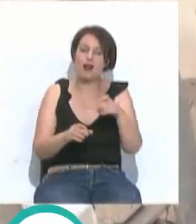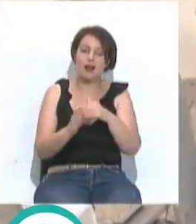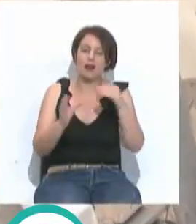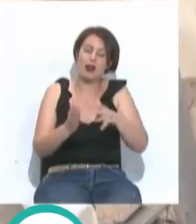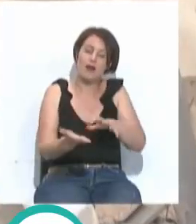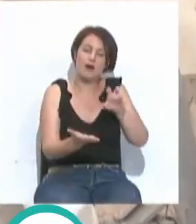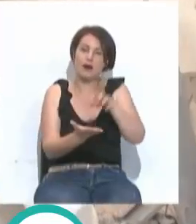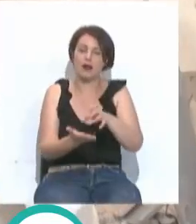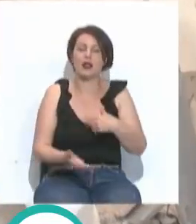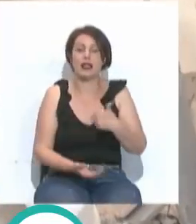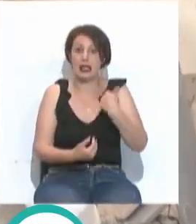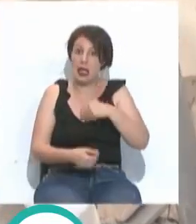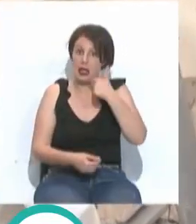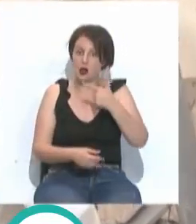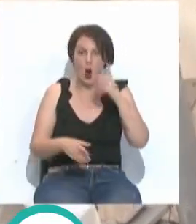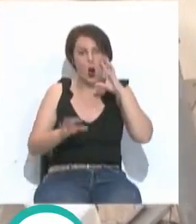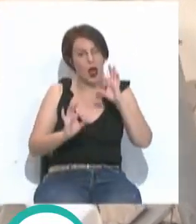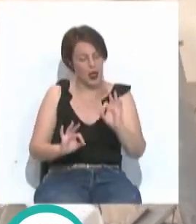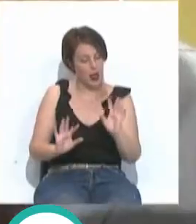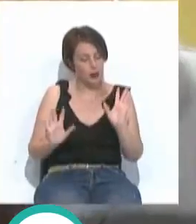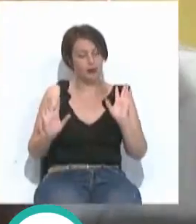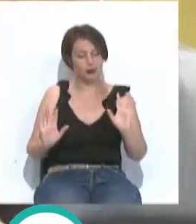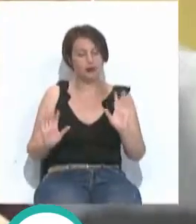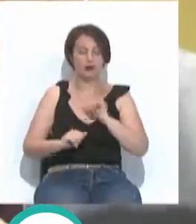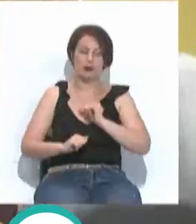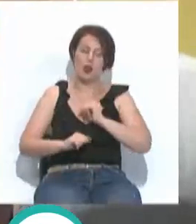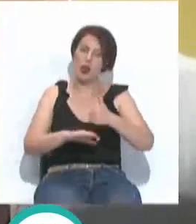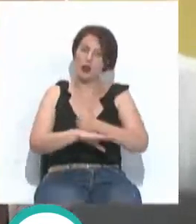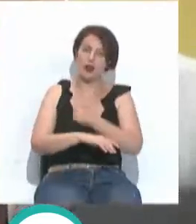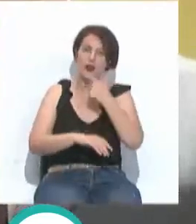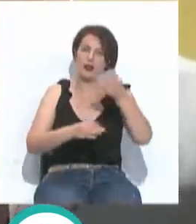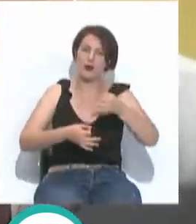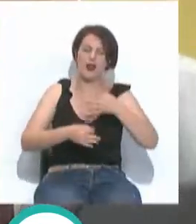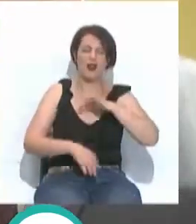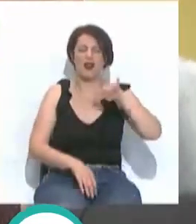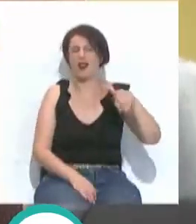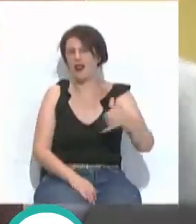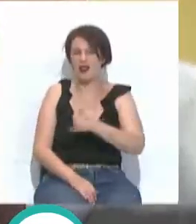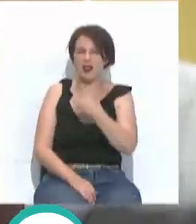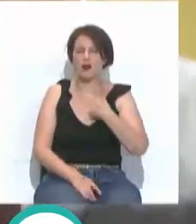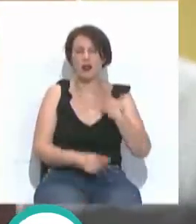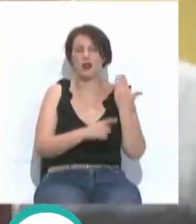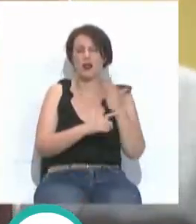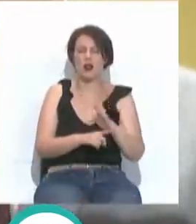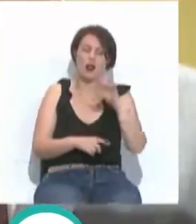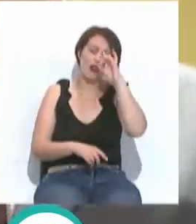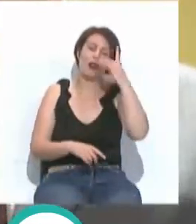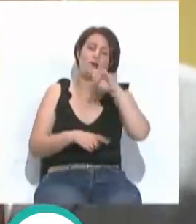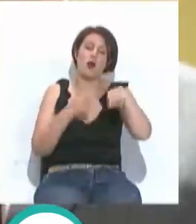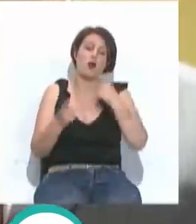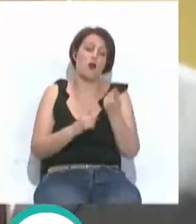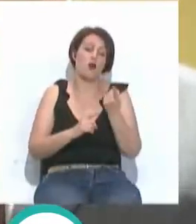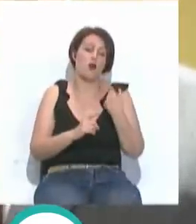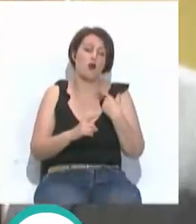recinto fiscal. Dicho lo cual, prudencia por nuestra parte, creo que los ciudadanos, lo he dicho siempre, están cansados de presentaciones de iniciativas que después,